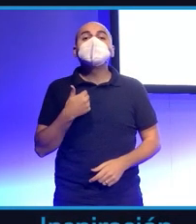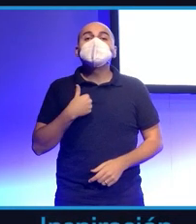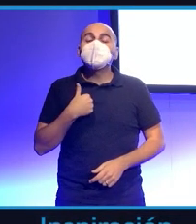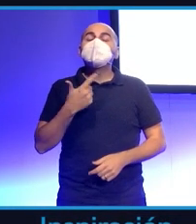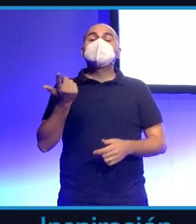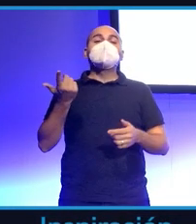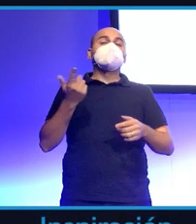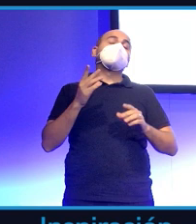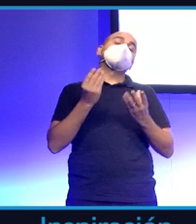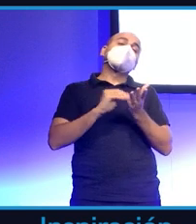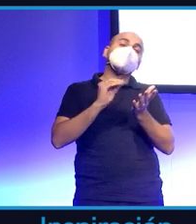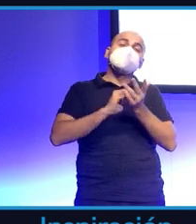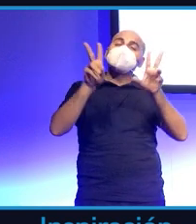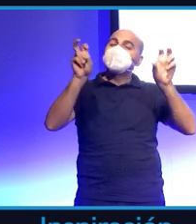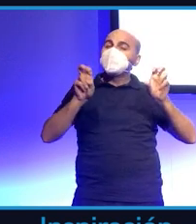Twitch.